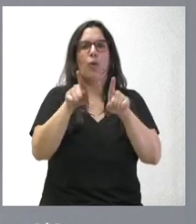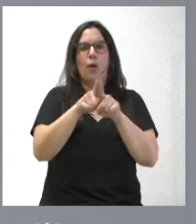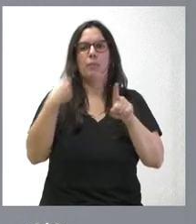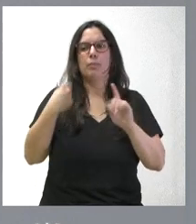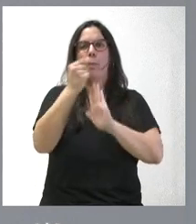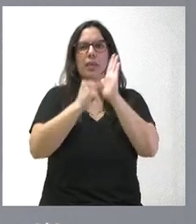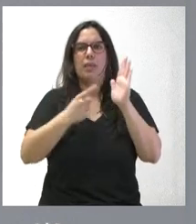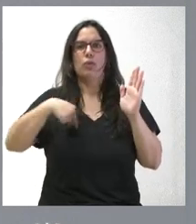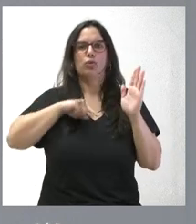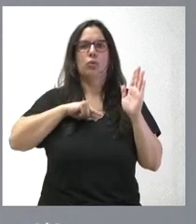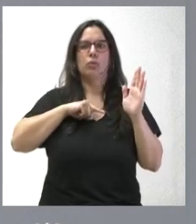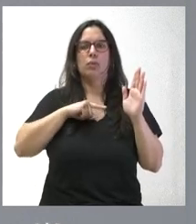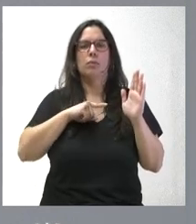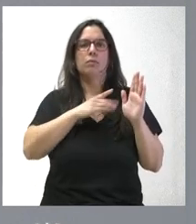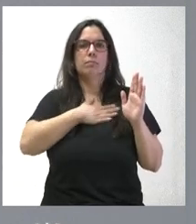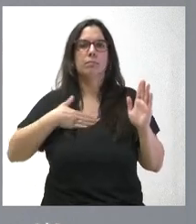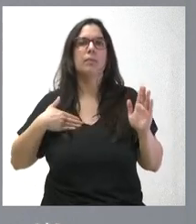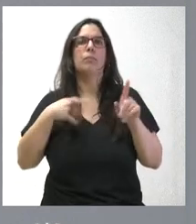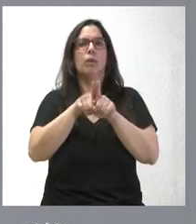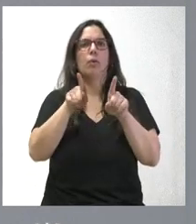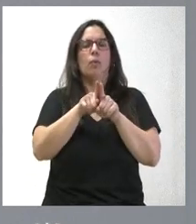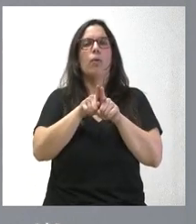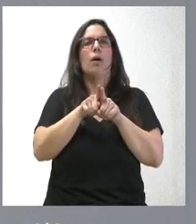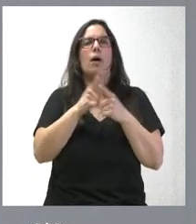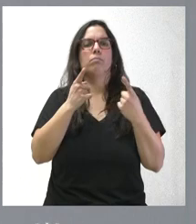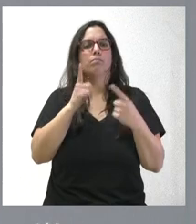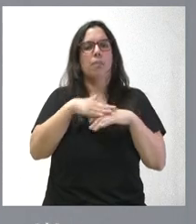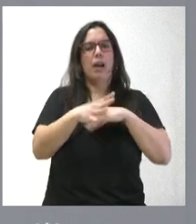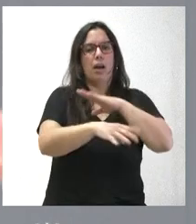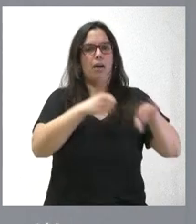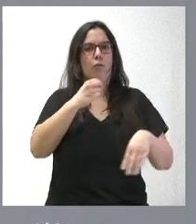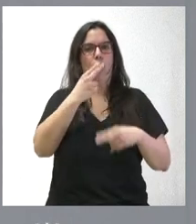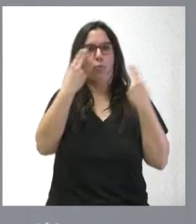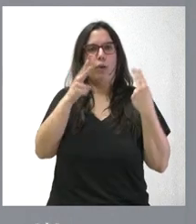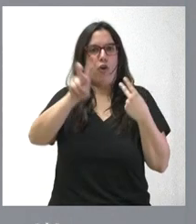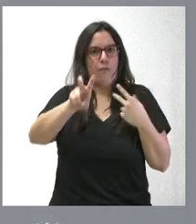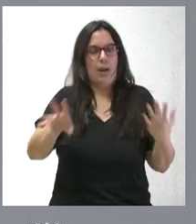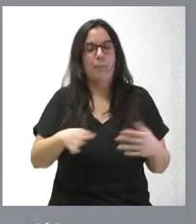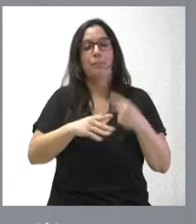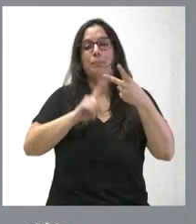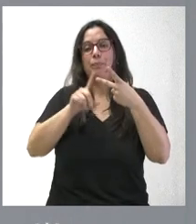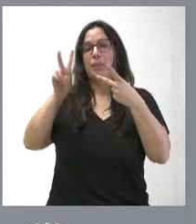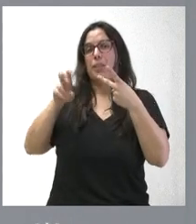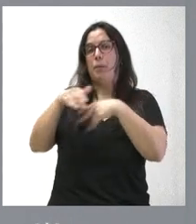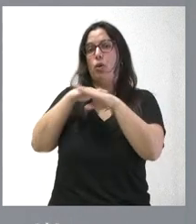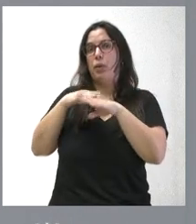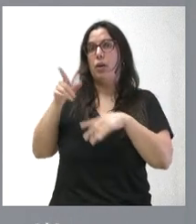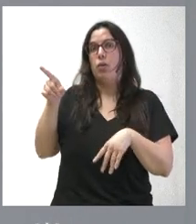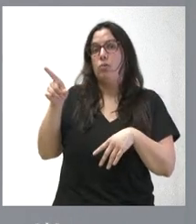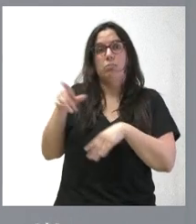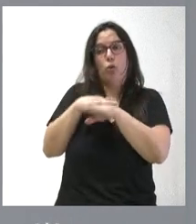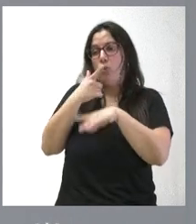en práctica, que estamos desarrollando, porque nos parece una actividad interesante donde emplear fondos públicos. Y, en segundo lugar, respecto a lo del Gobierno que usted plantea, el Gobierno no tiene fácil.